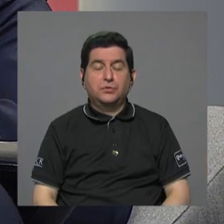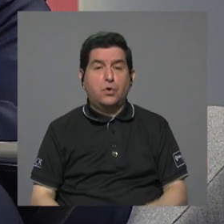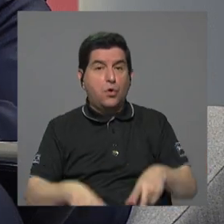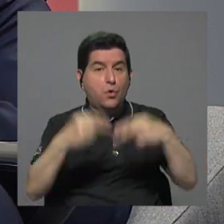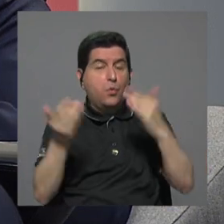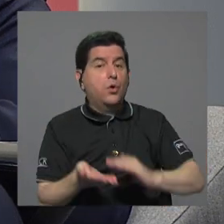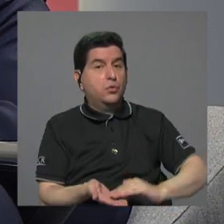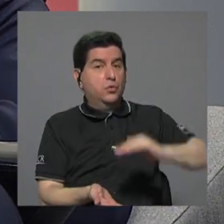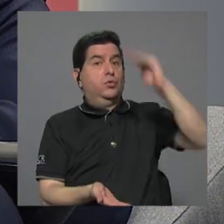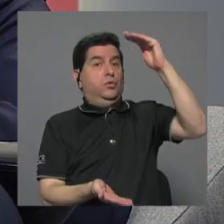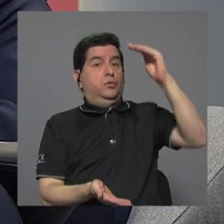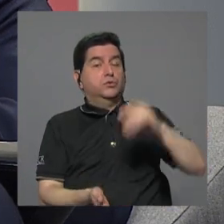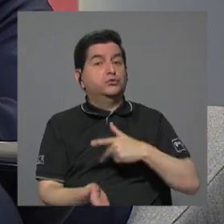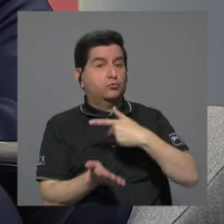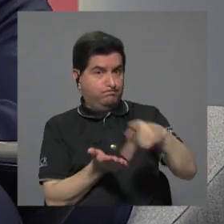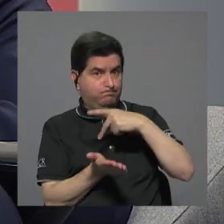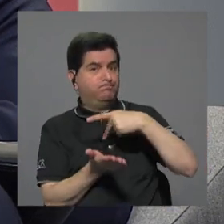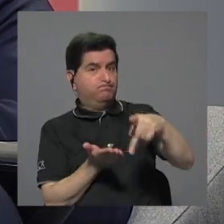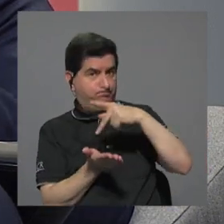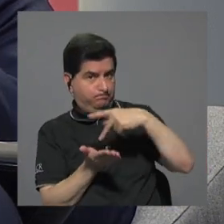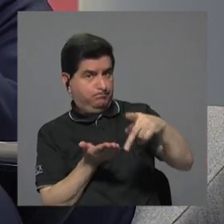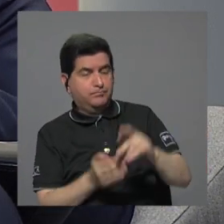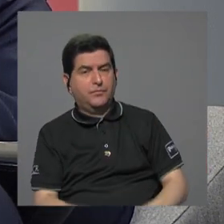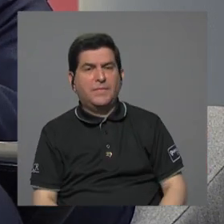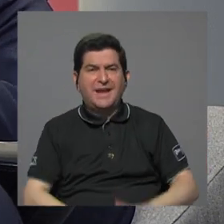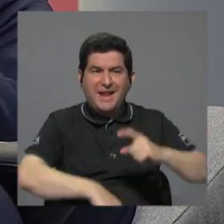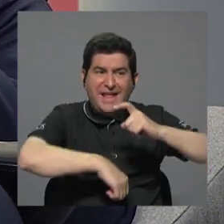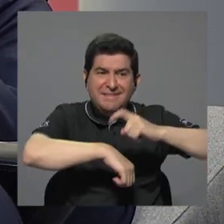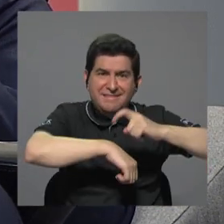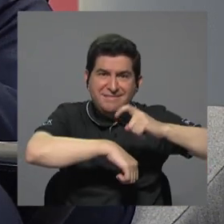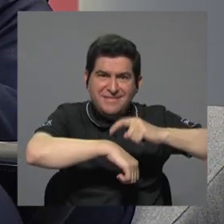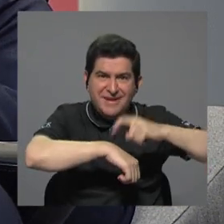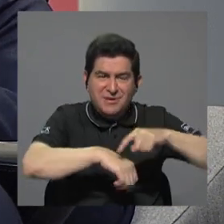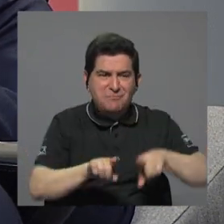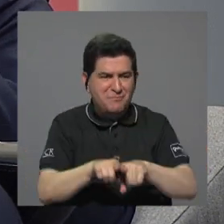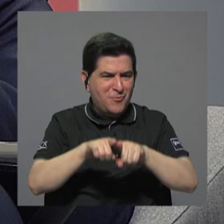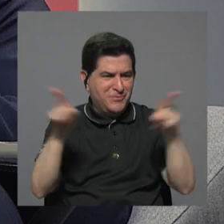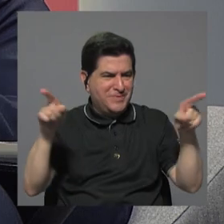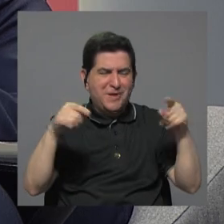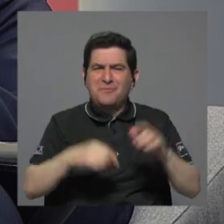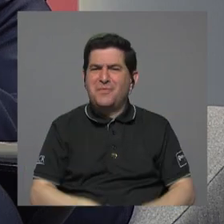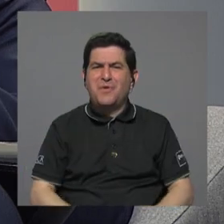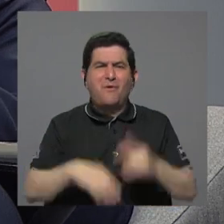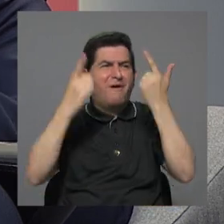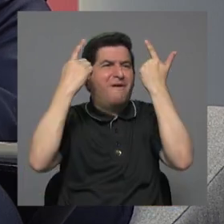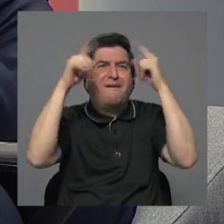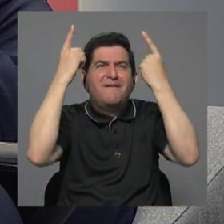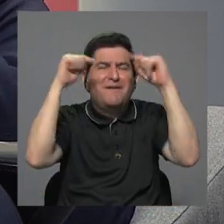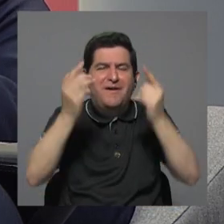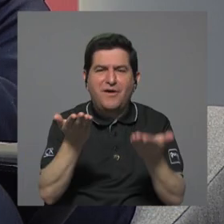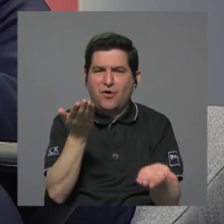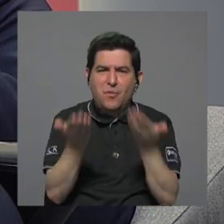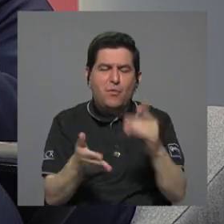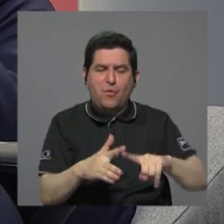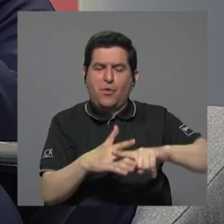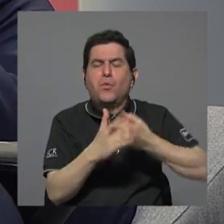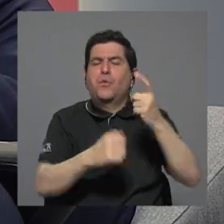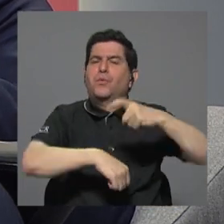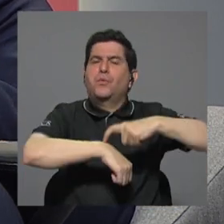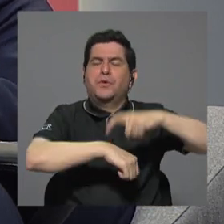elevado que se paga en la terminal y los tiempos tampoco son tan eficientes como se querían comparar en el inicio.